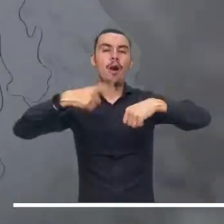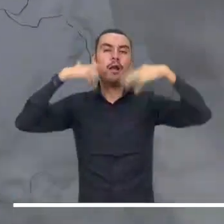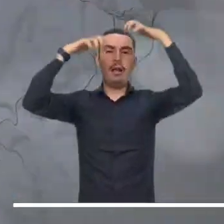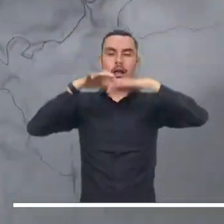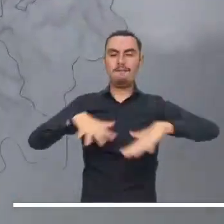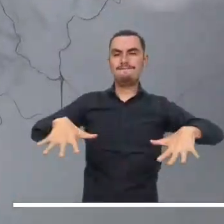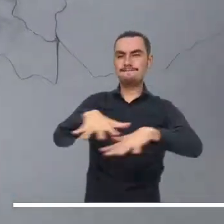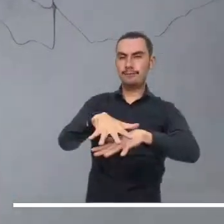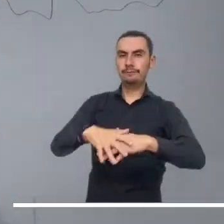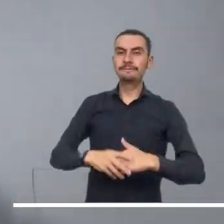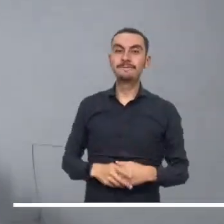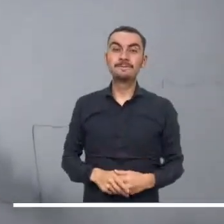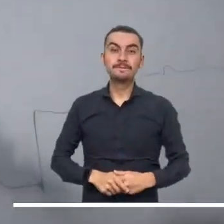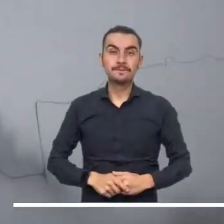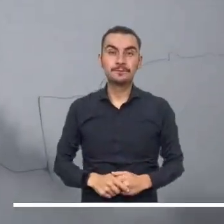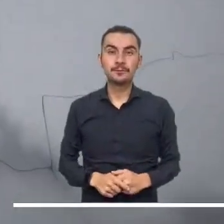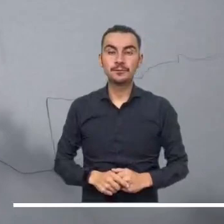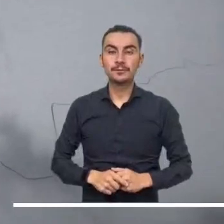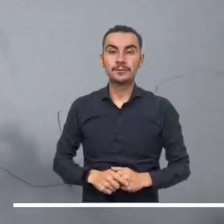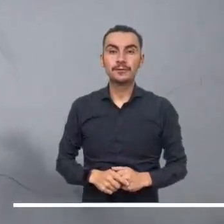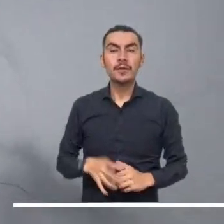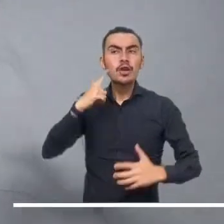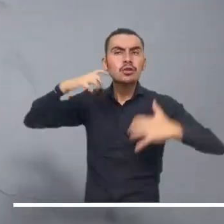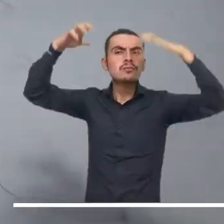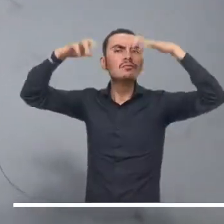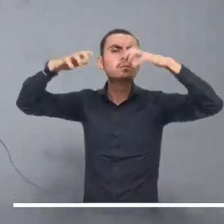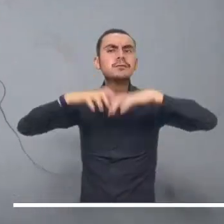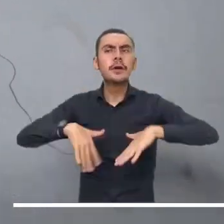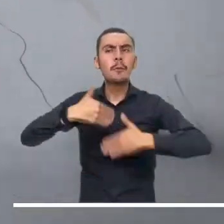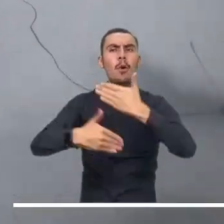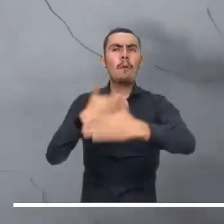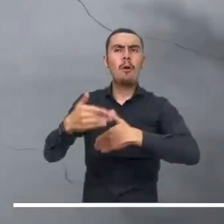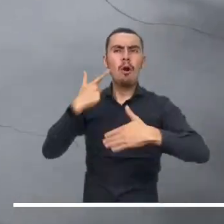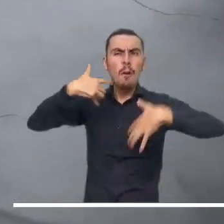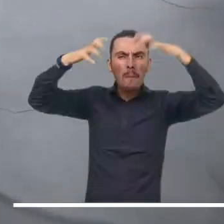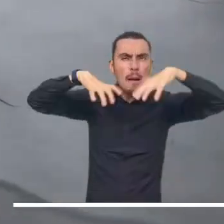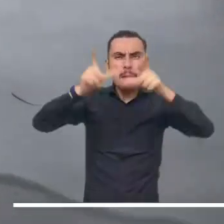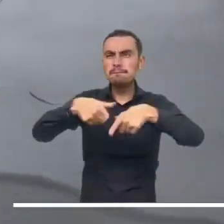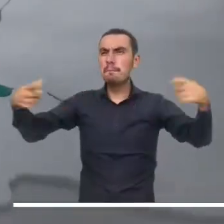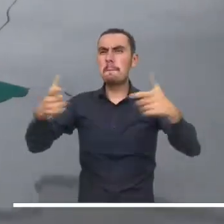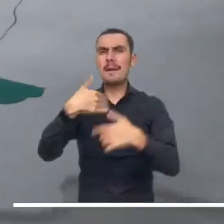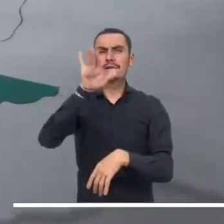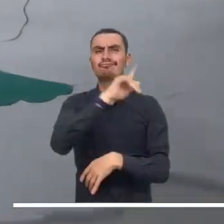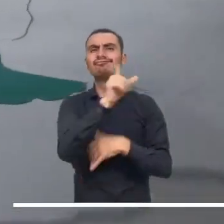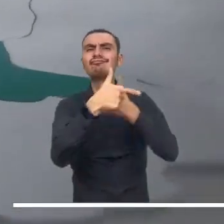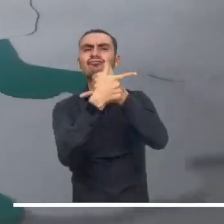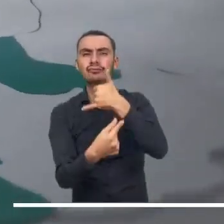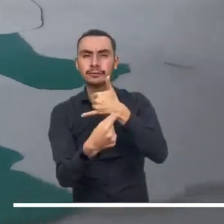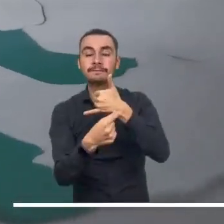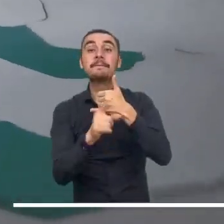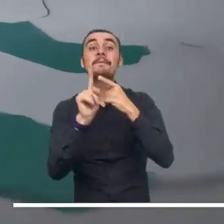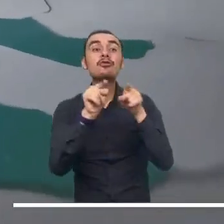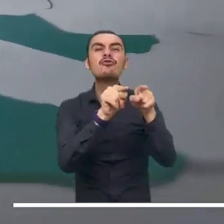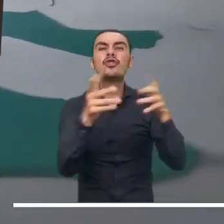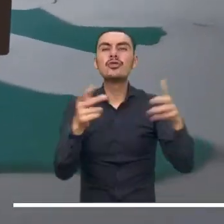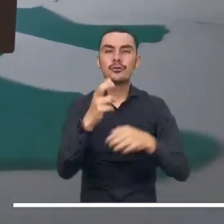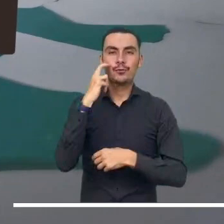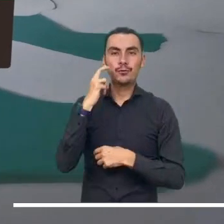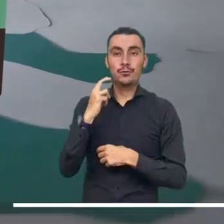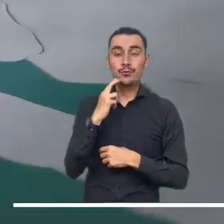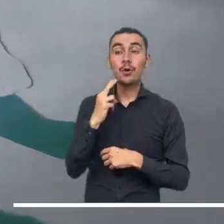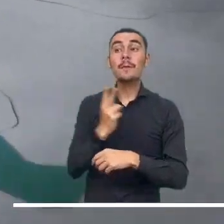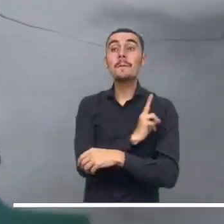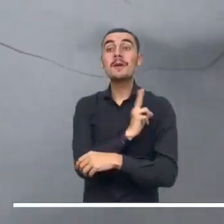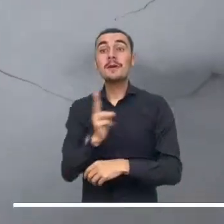lluvias en amplios sectores de las islas. Las aguas prevalecerán en la noche del Pacífico, especialmente en sectores de